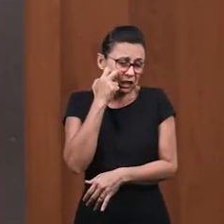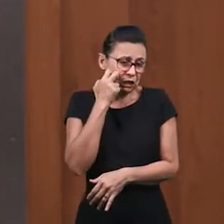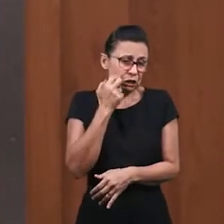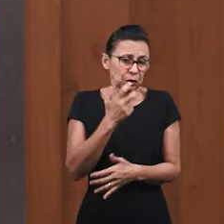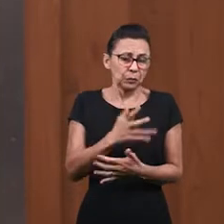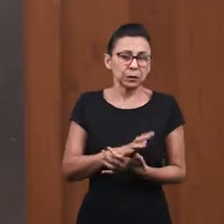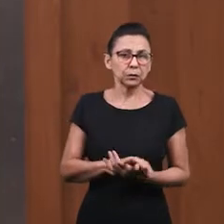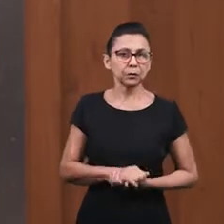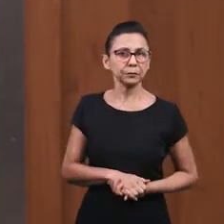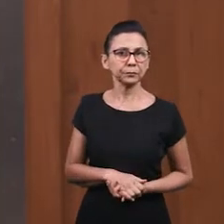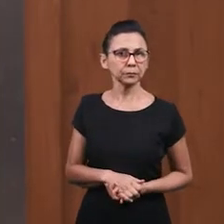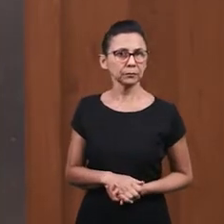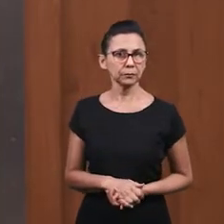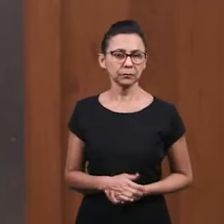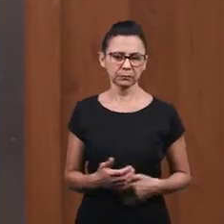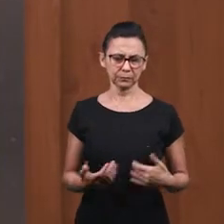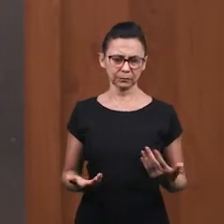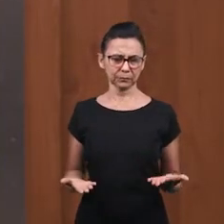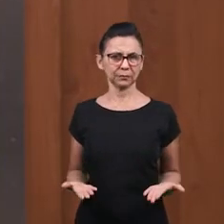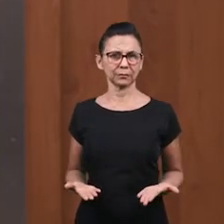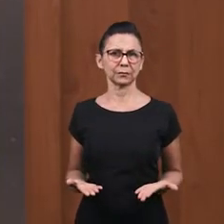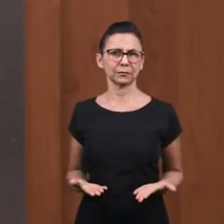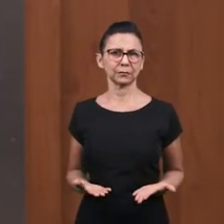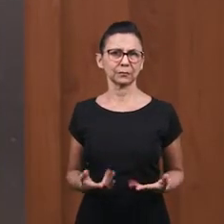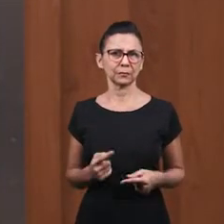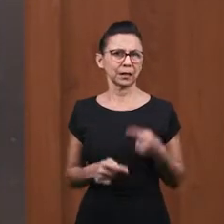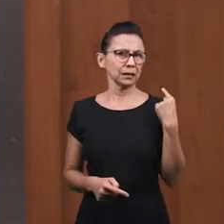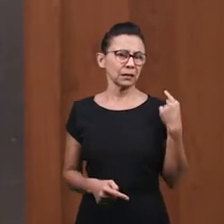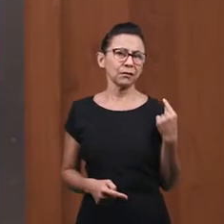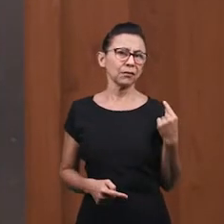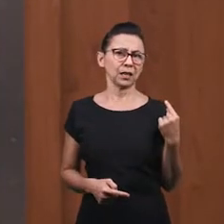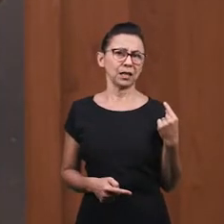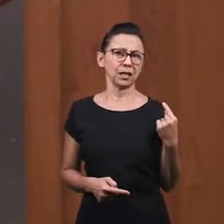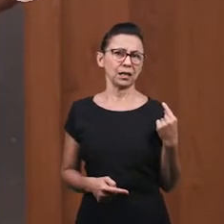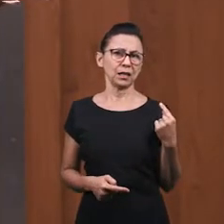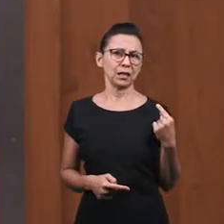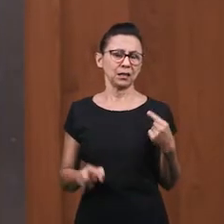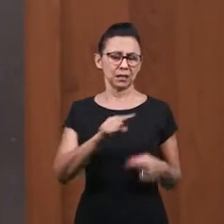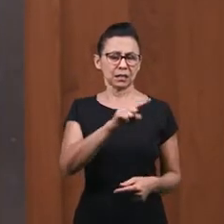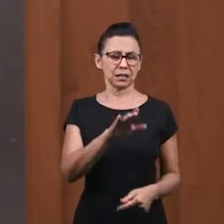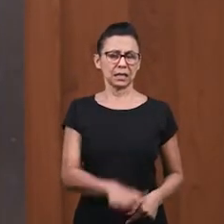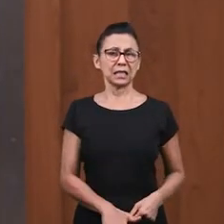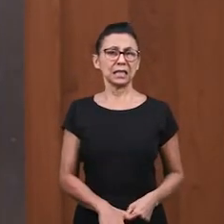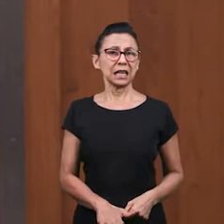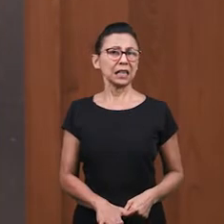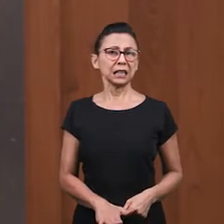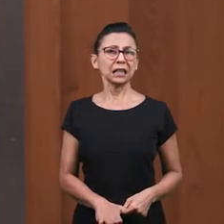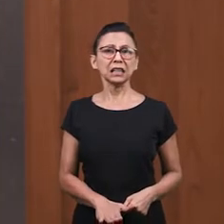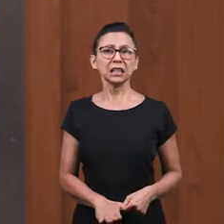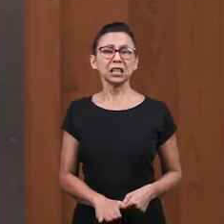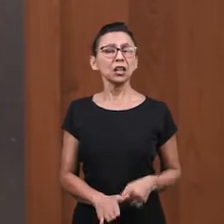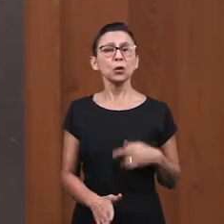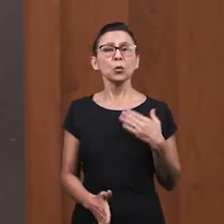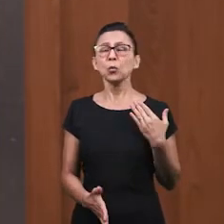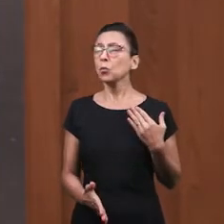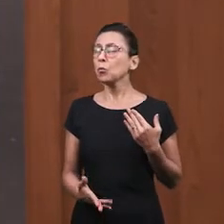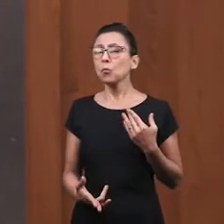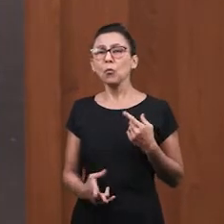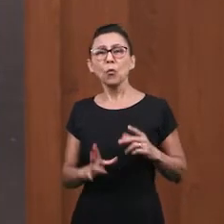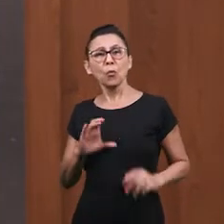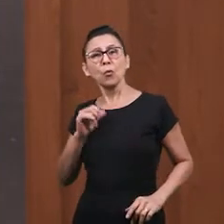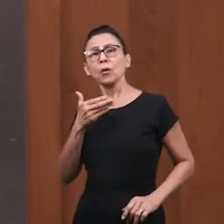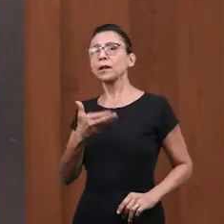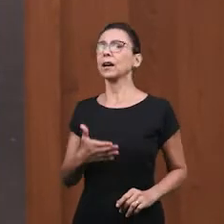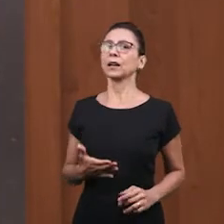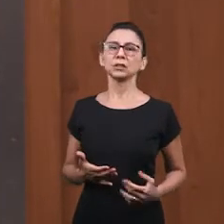puedes pensar Ah Pero yo soy todavía joven Soy tímido Saqueo no miró Su estatura Él superó